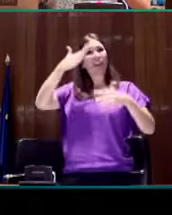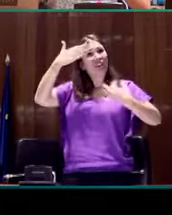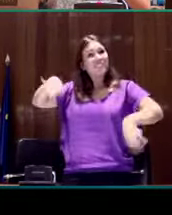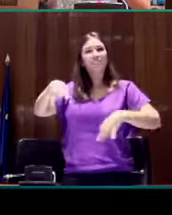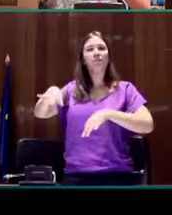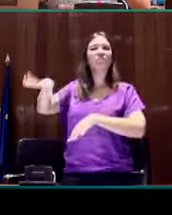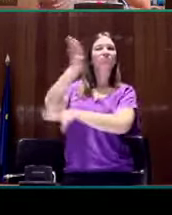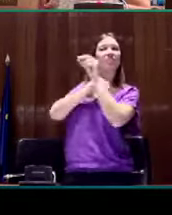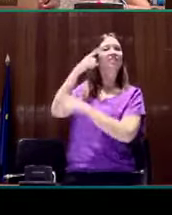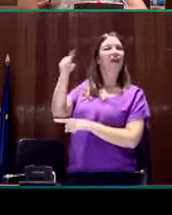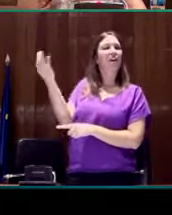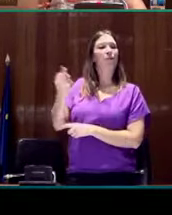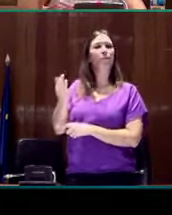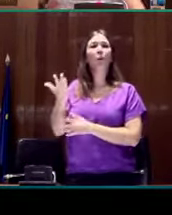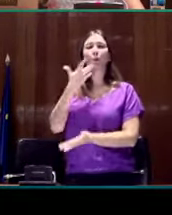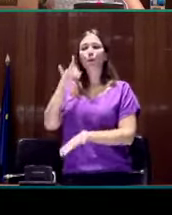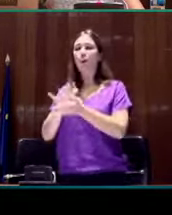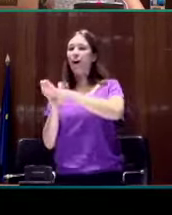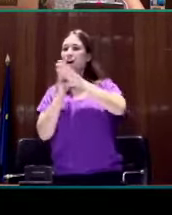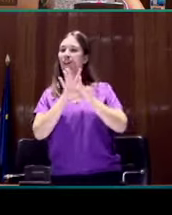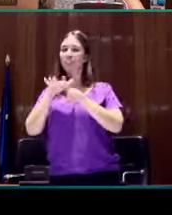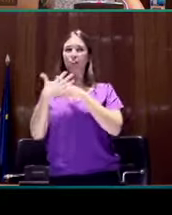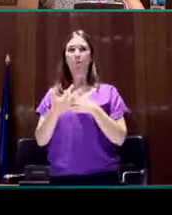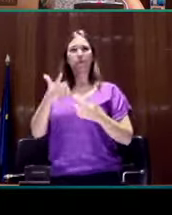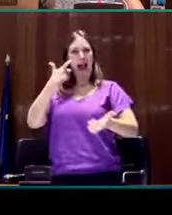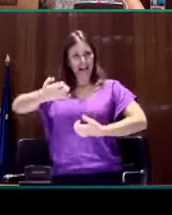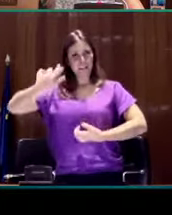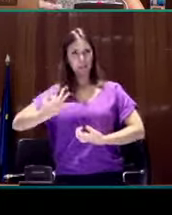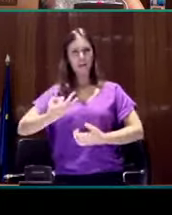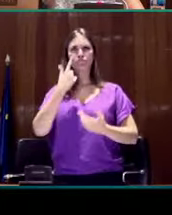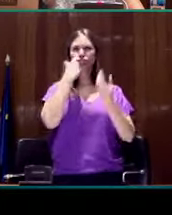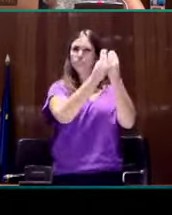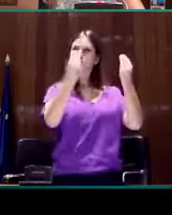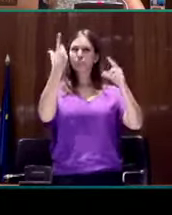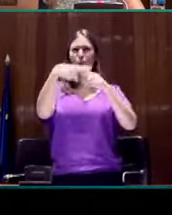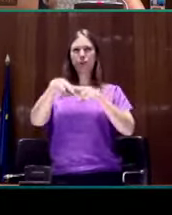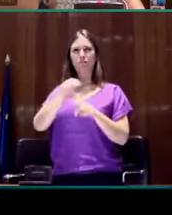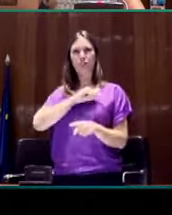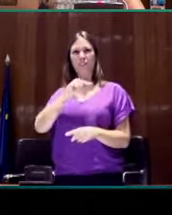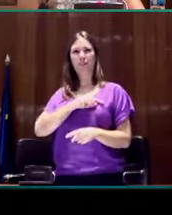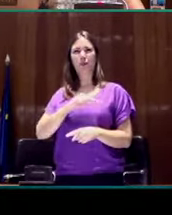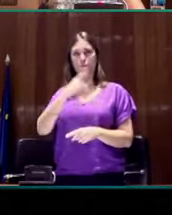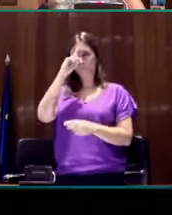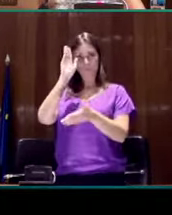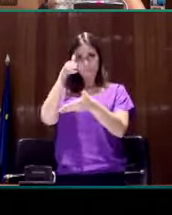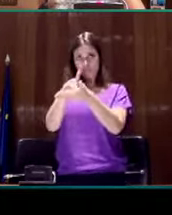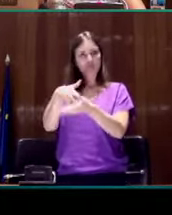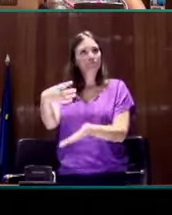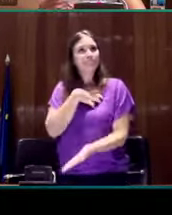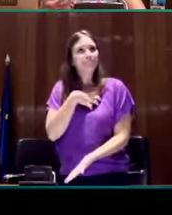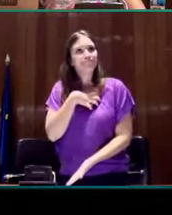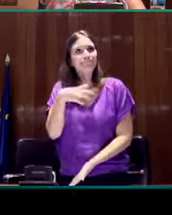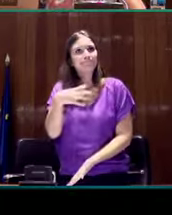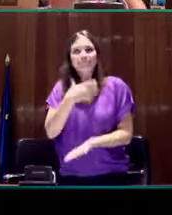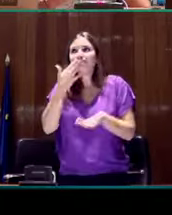de esfuerzo. Pero, sin embargo, cuando nos encontramos ante las obras artísticas, parece que se nos pone un cerrojo que nos hace